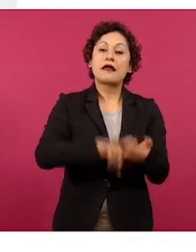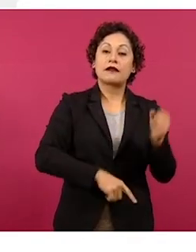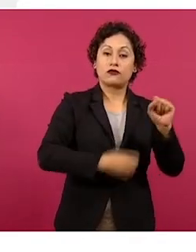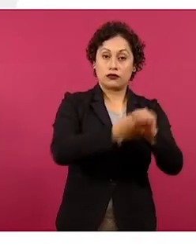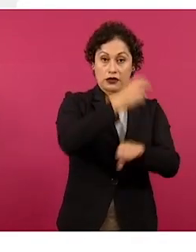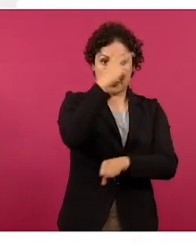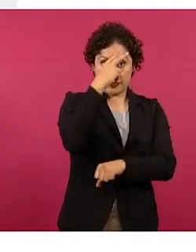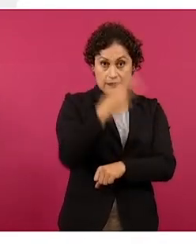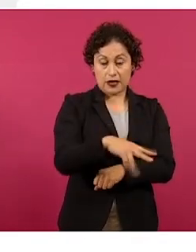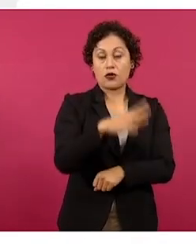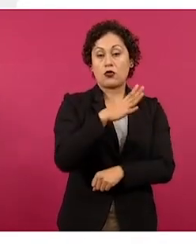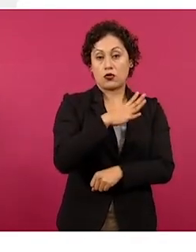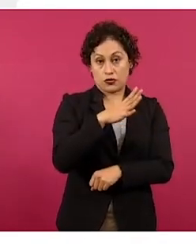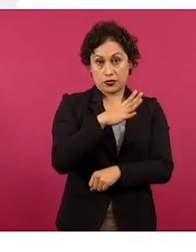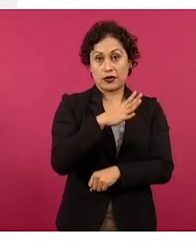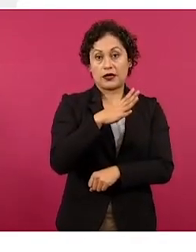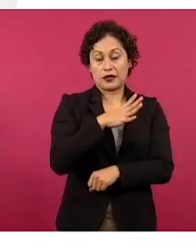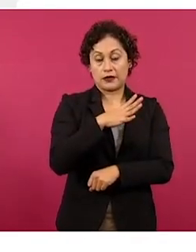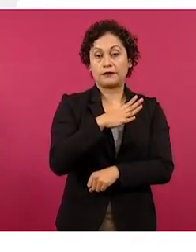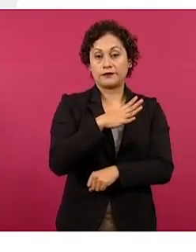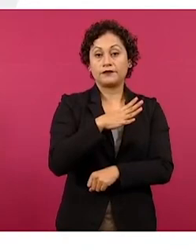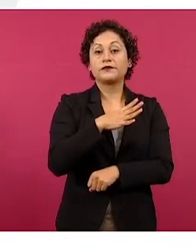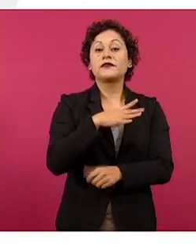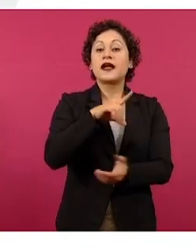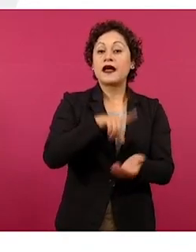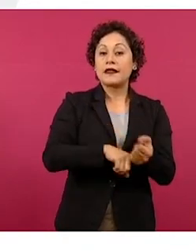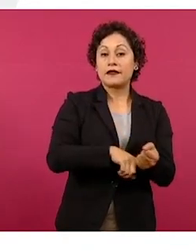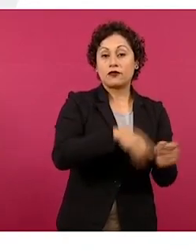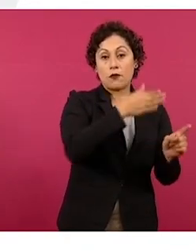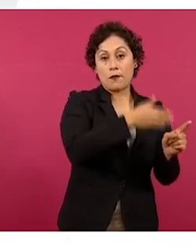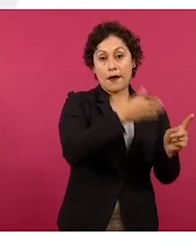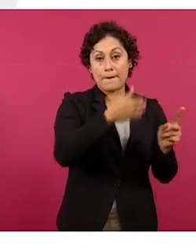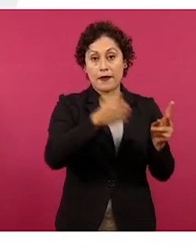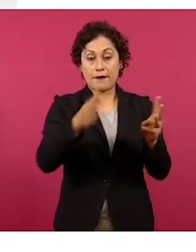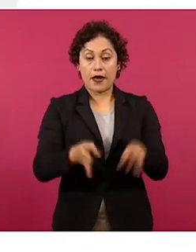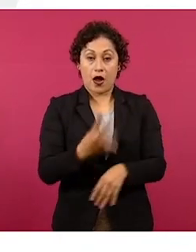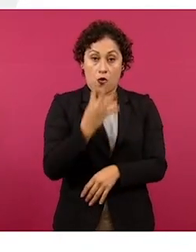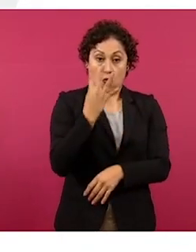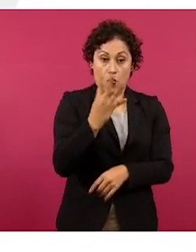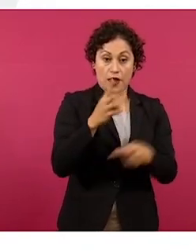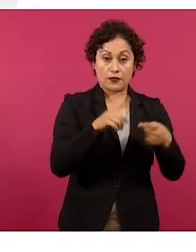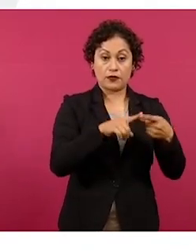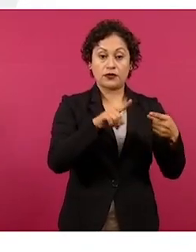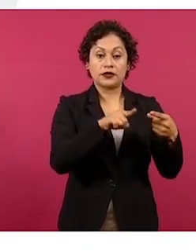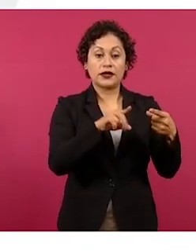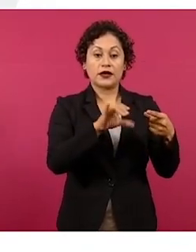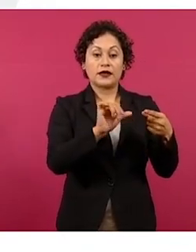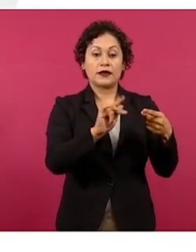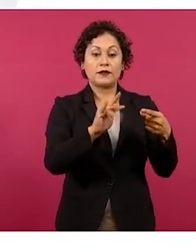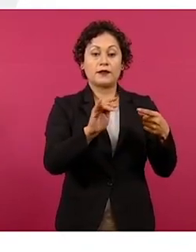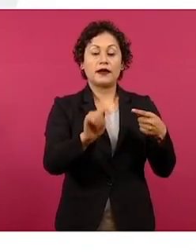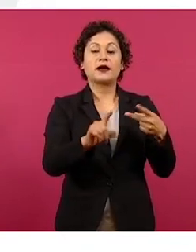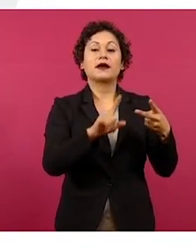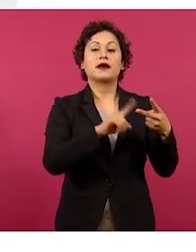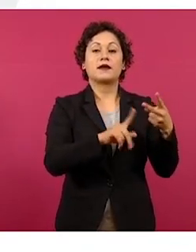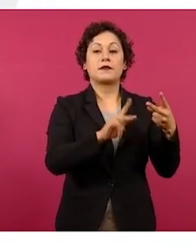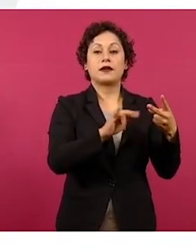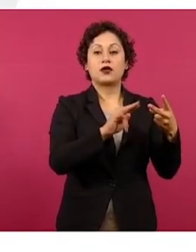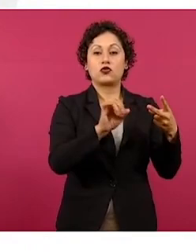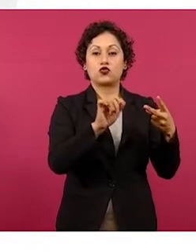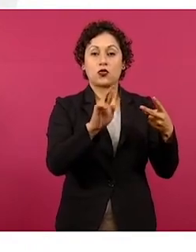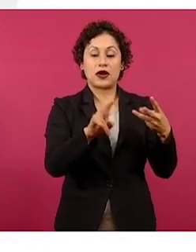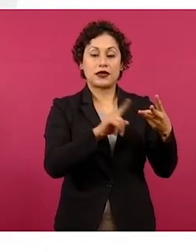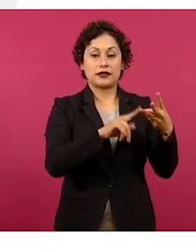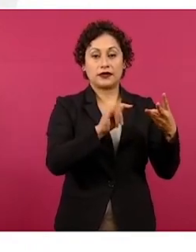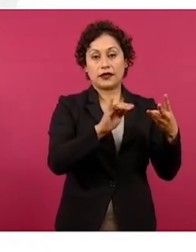Y en esta parte tenemos cuatro estaciones, que es la de Sinacantepec, la de Tecnológico, Pino Suárez